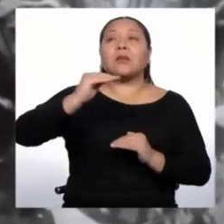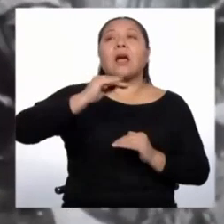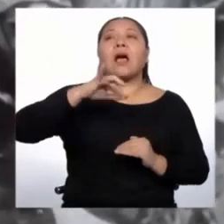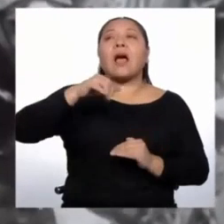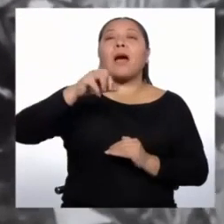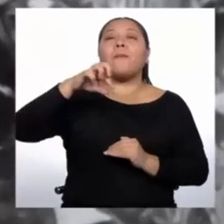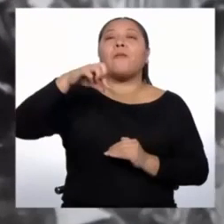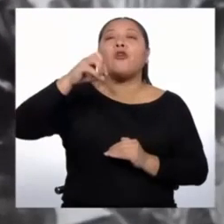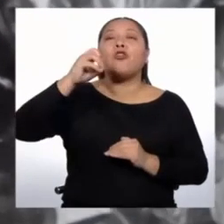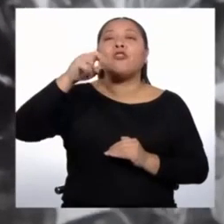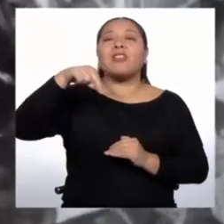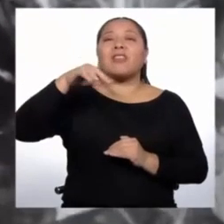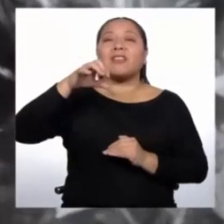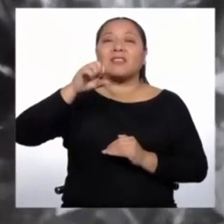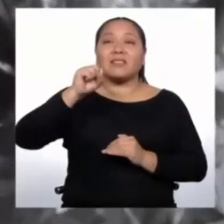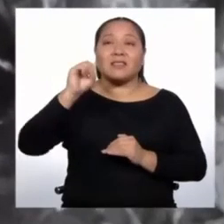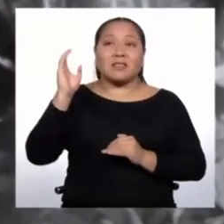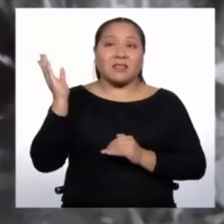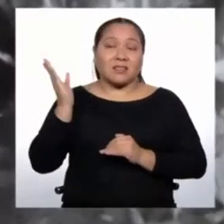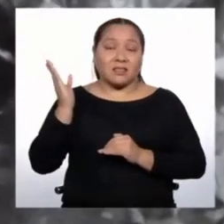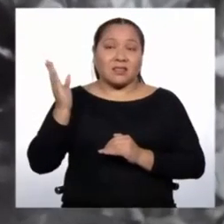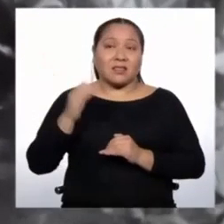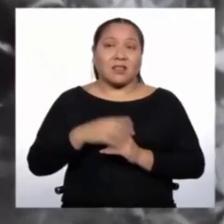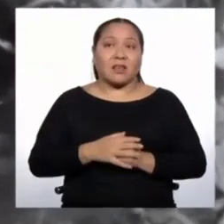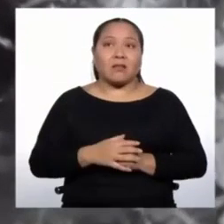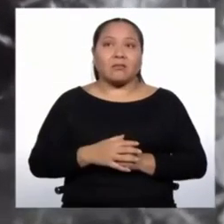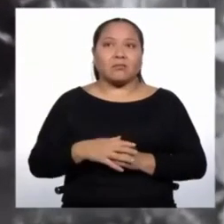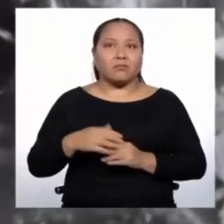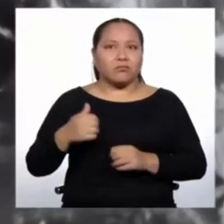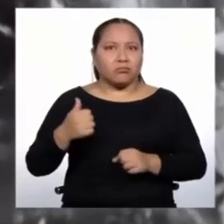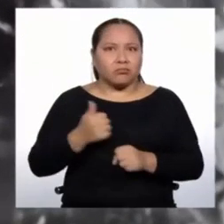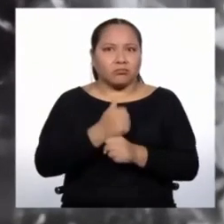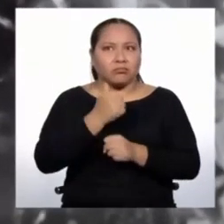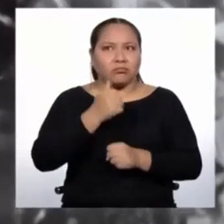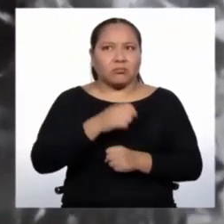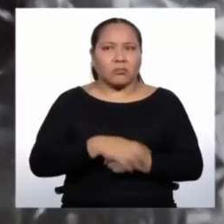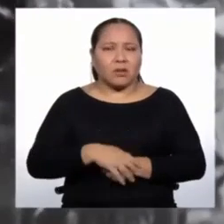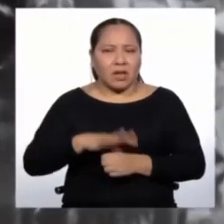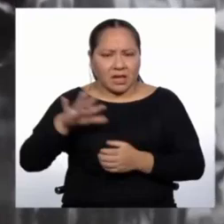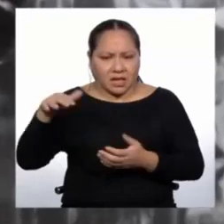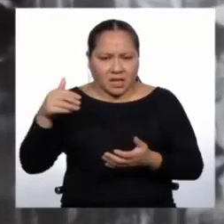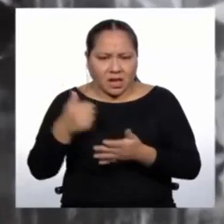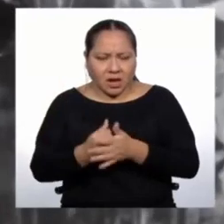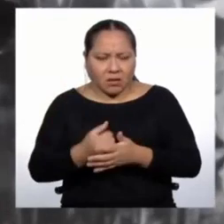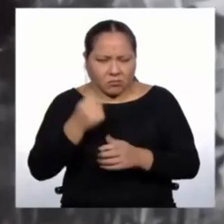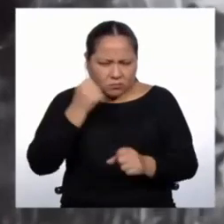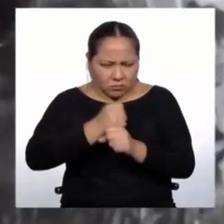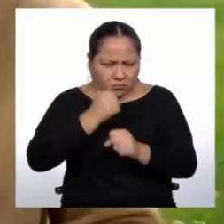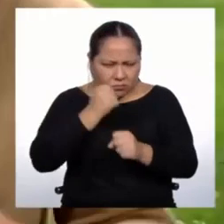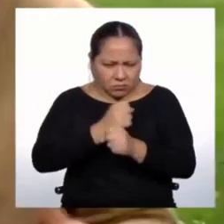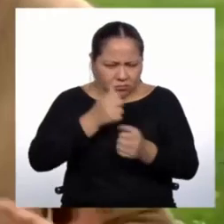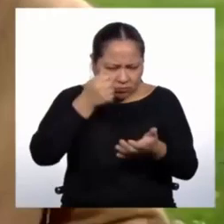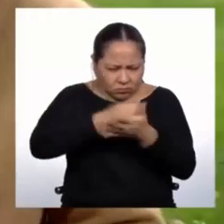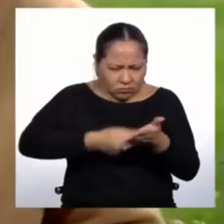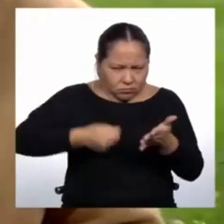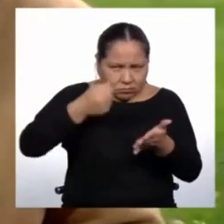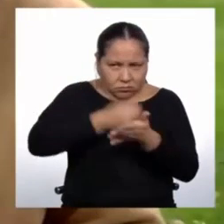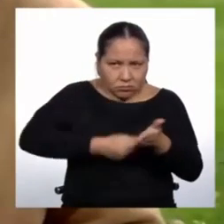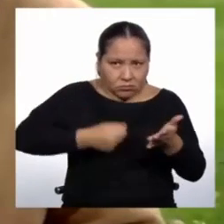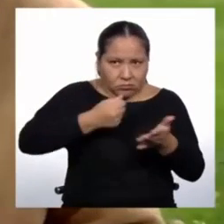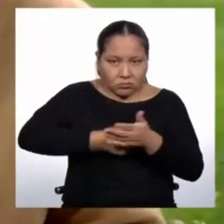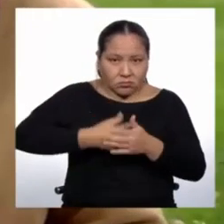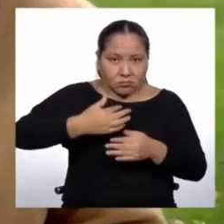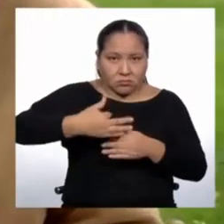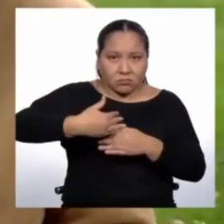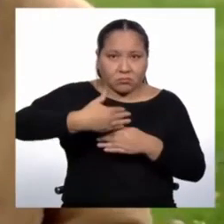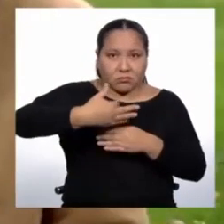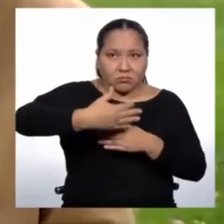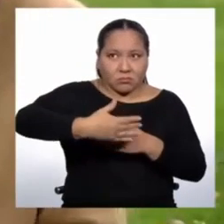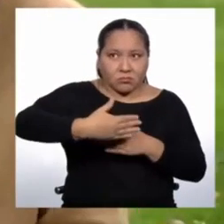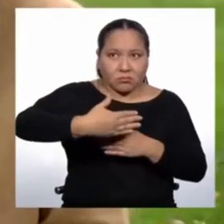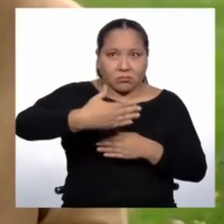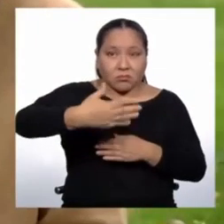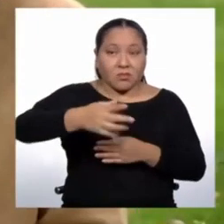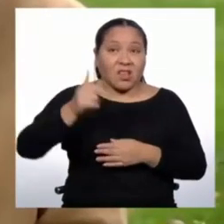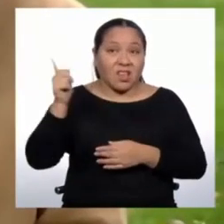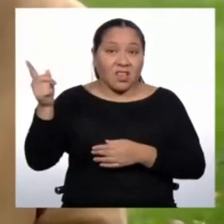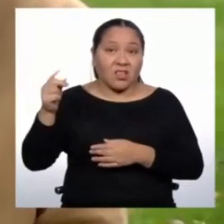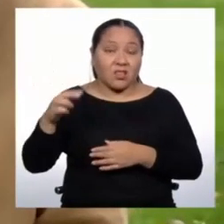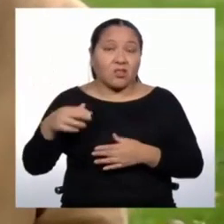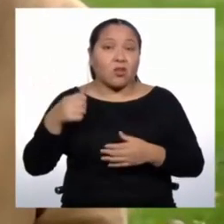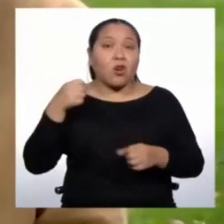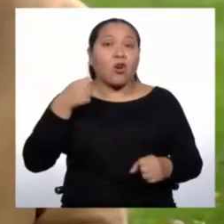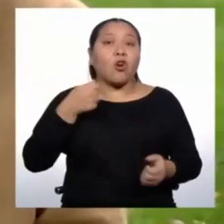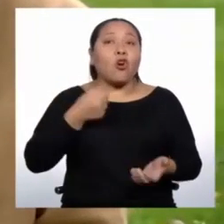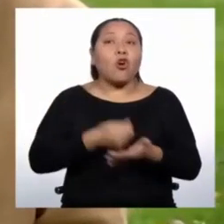tienen éxito económico, de manera que llegaron como peones para la agricultura, pero posteriormente compran tierras,